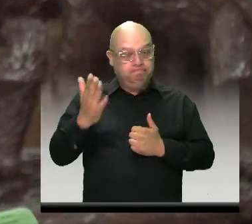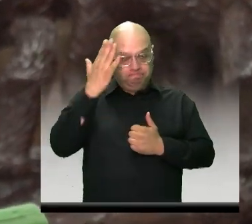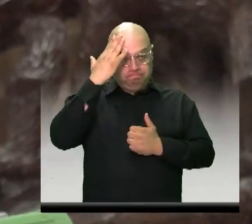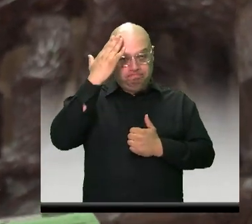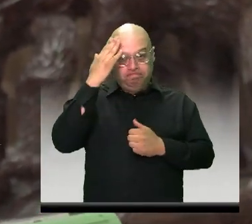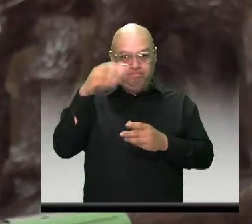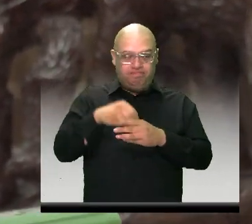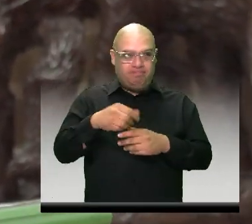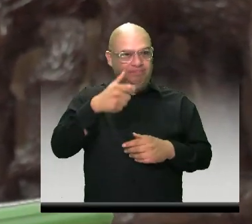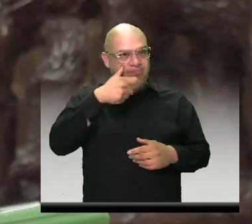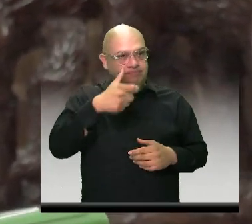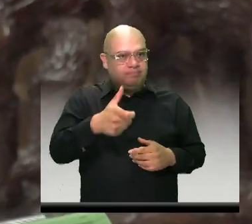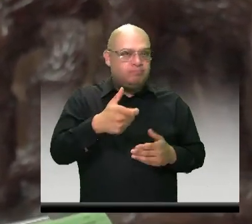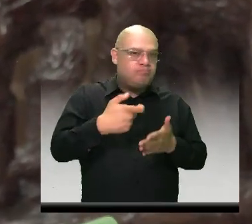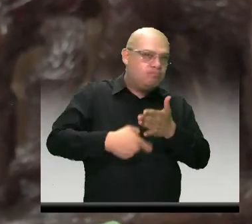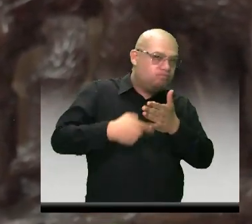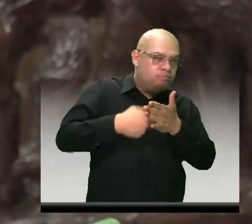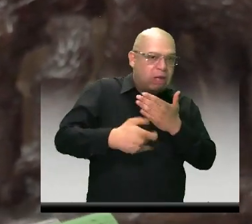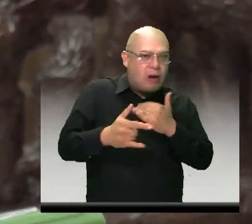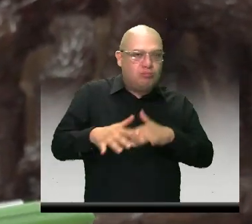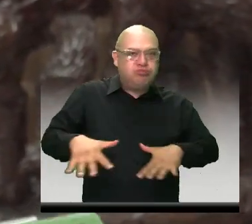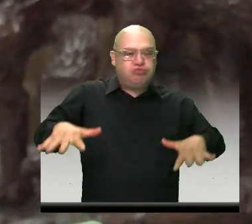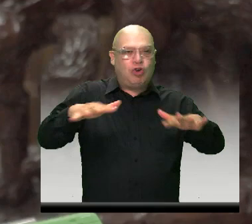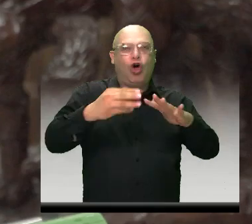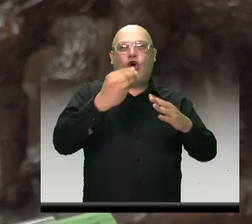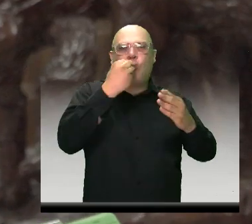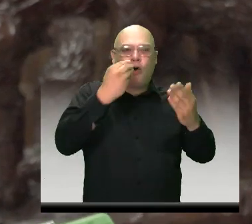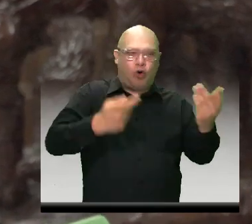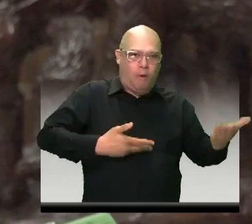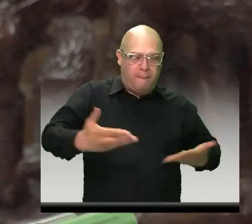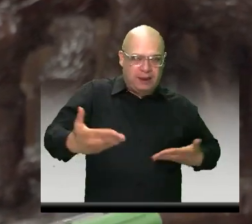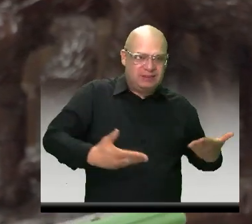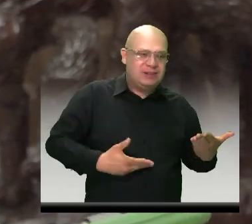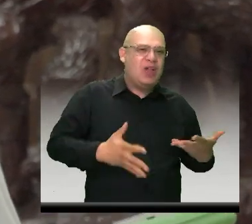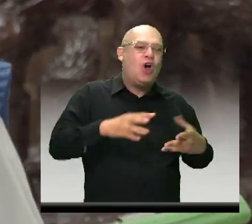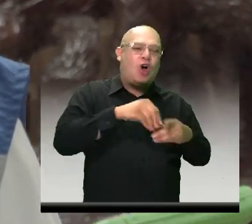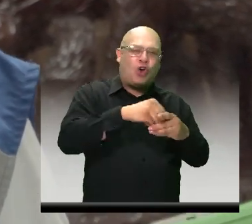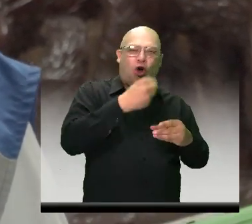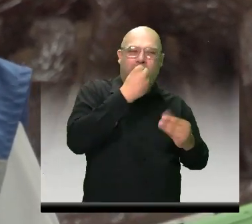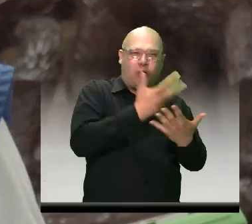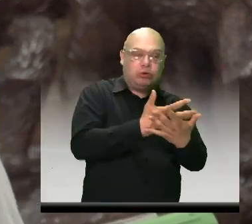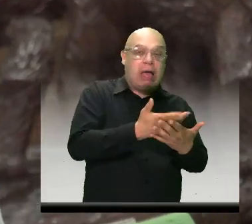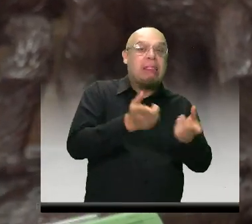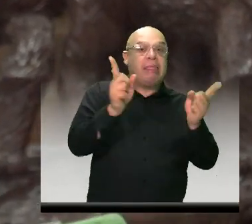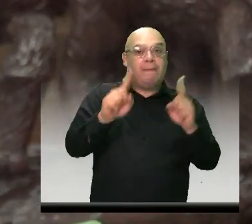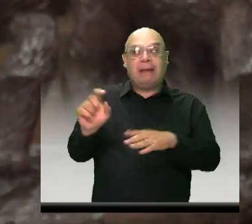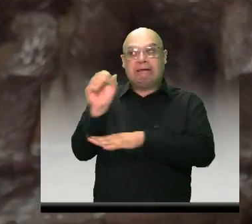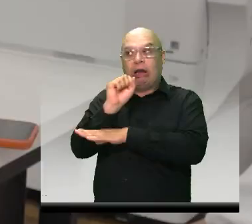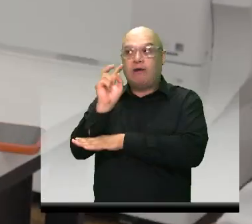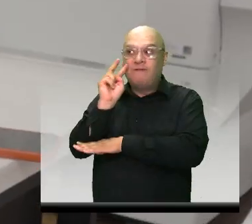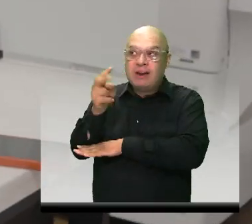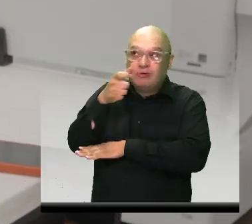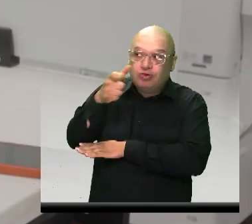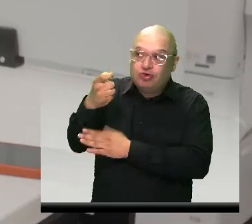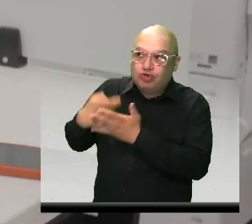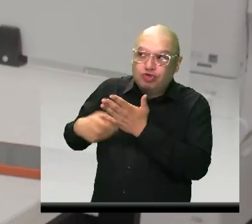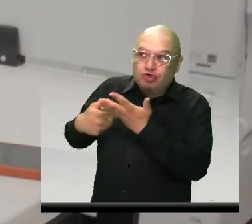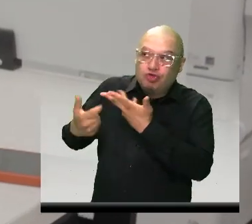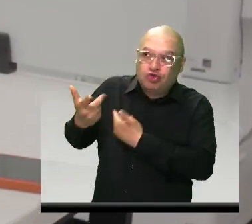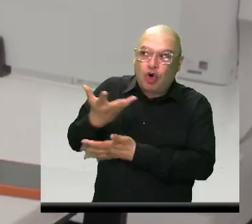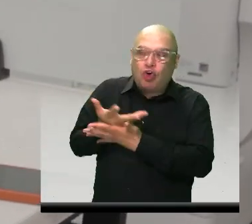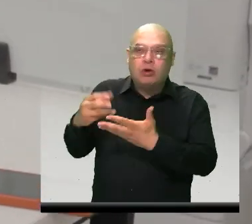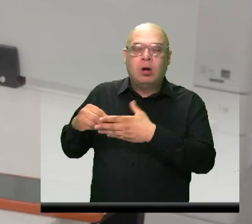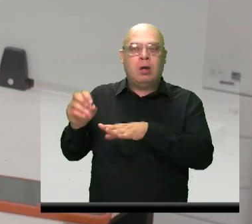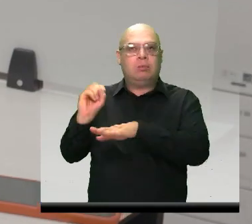vigilancia y control a un establecimiento de comercio o almacenamiento de alimentos, al momento de transportar los alimentos también el